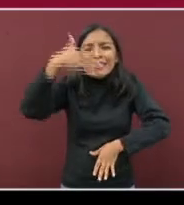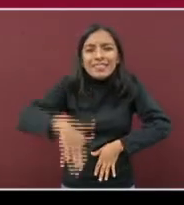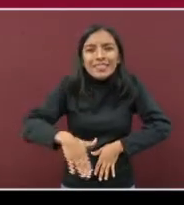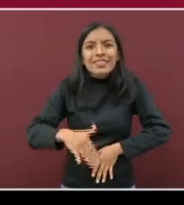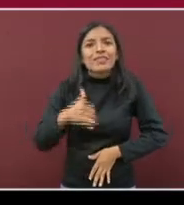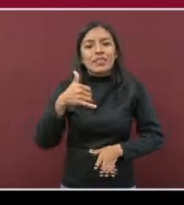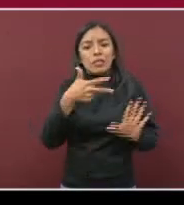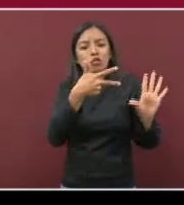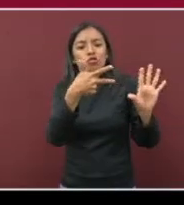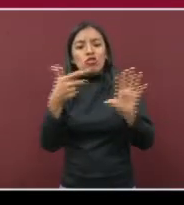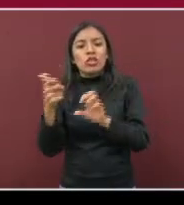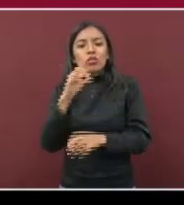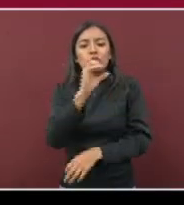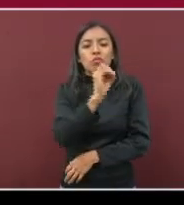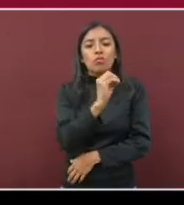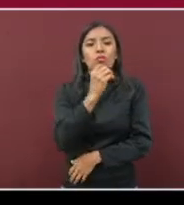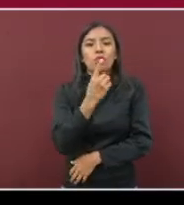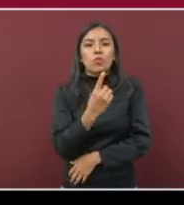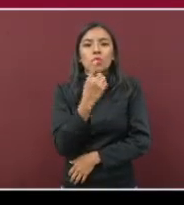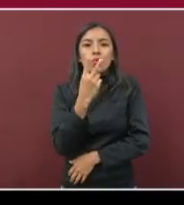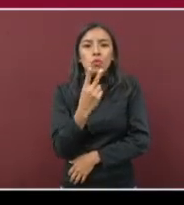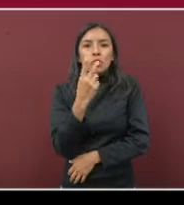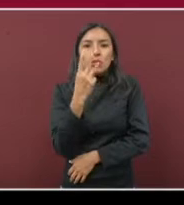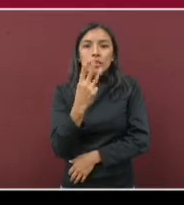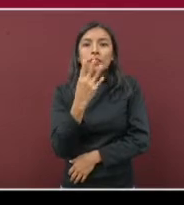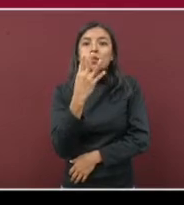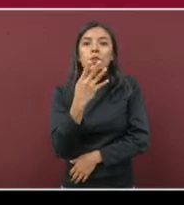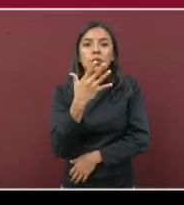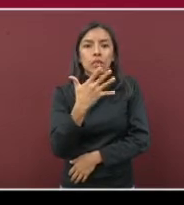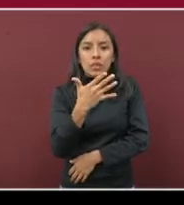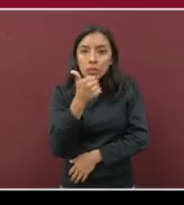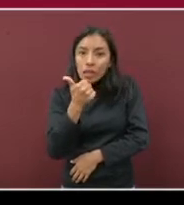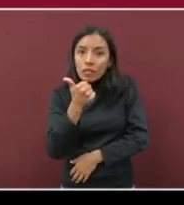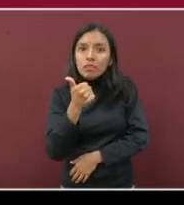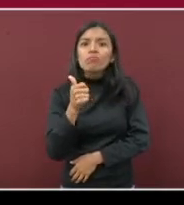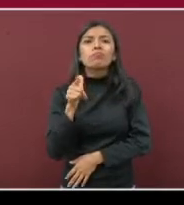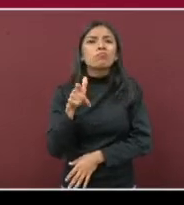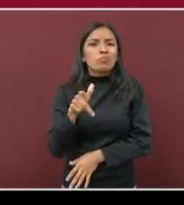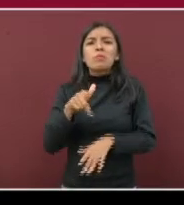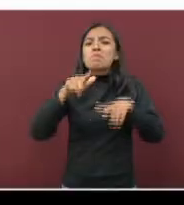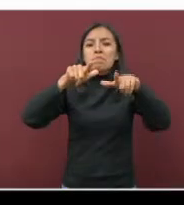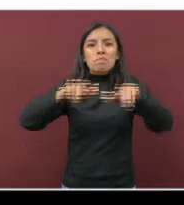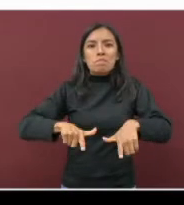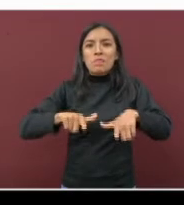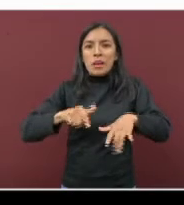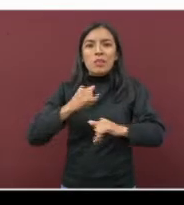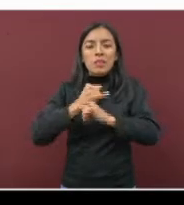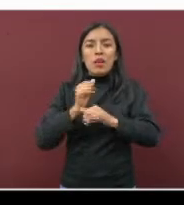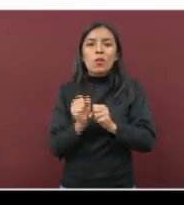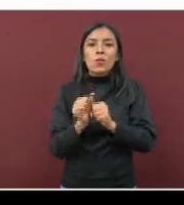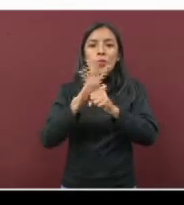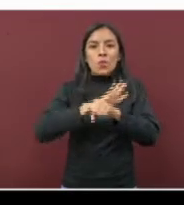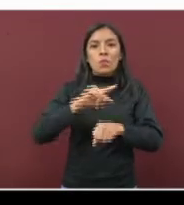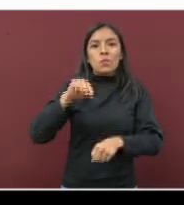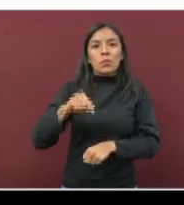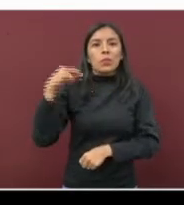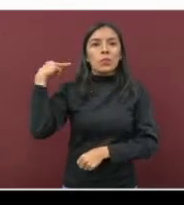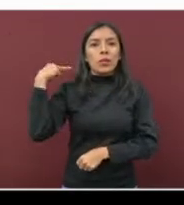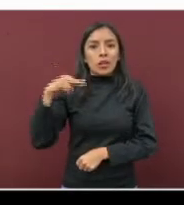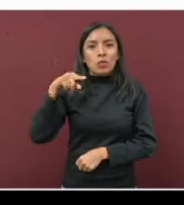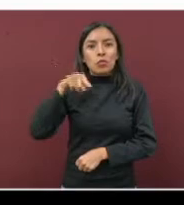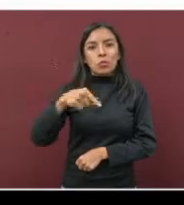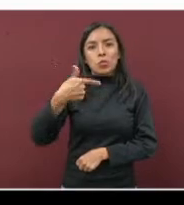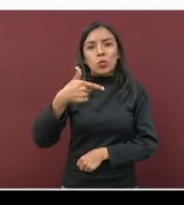el 800-0123-456 y la página coronavirus.veracruz